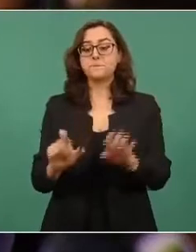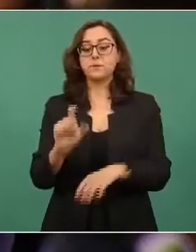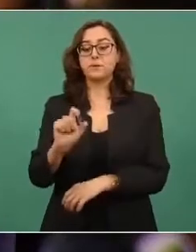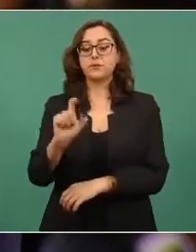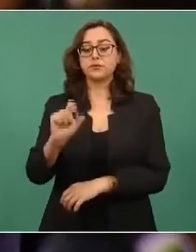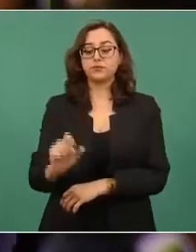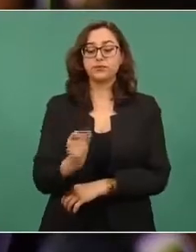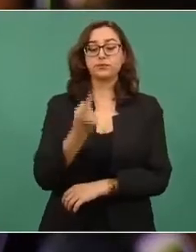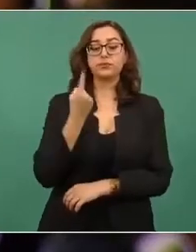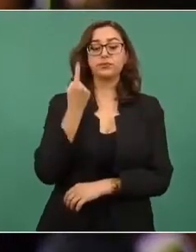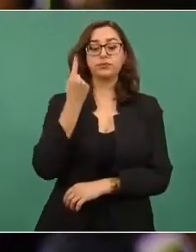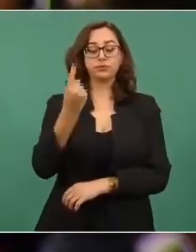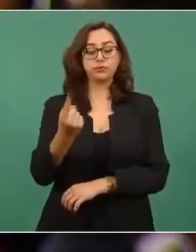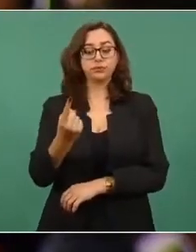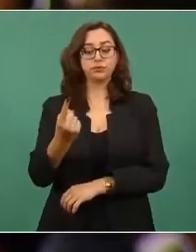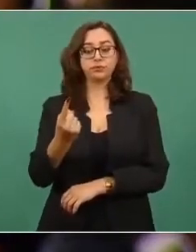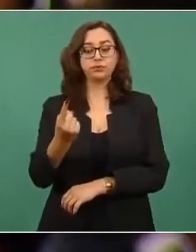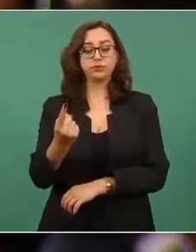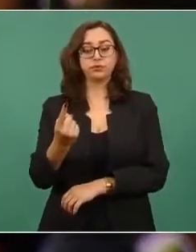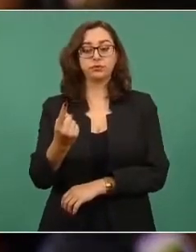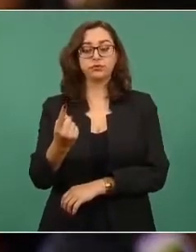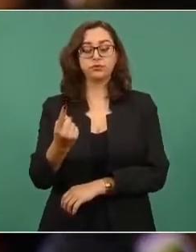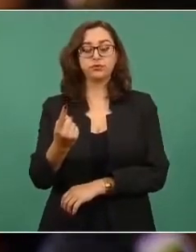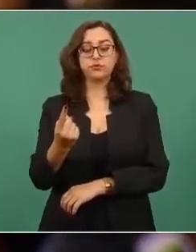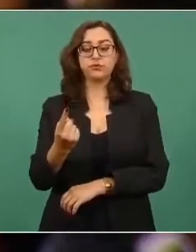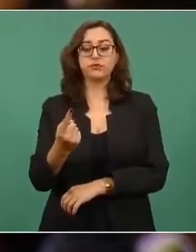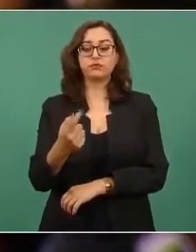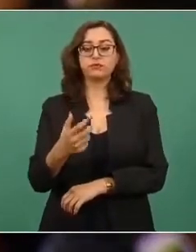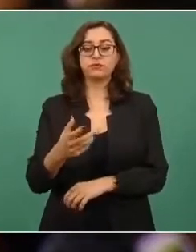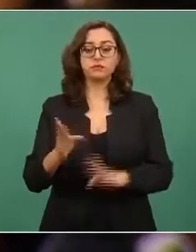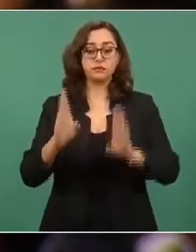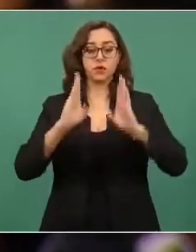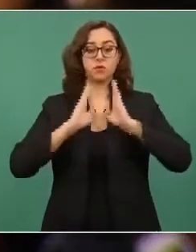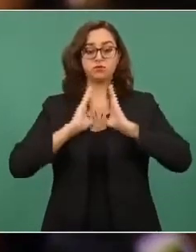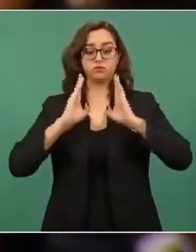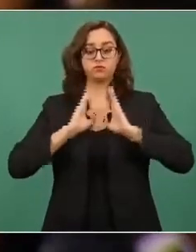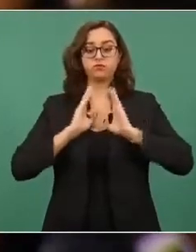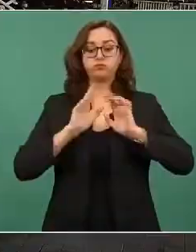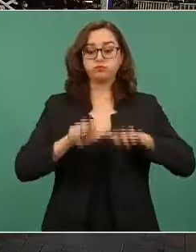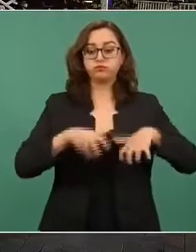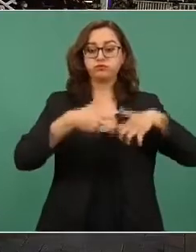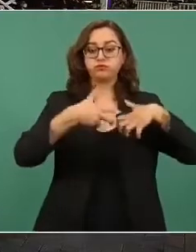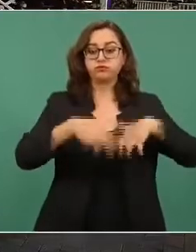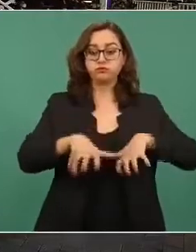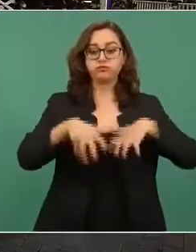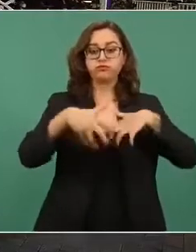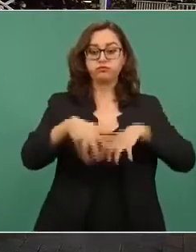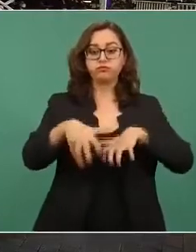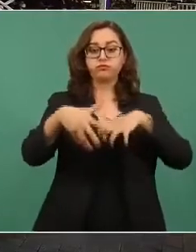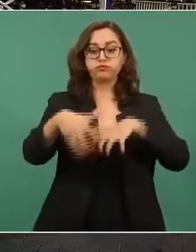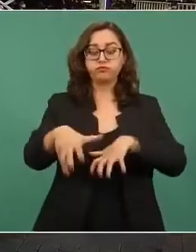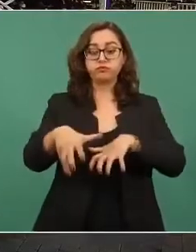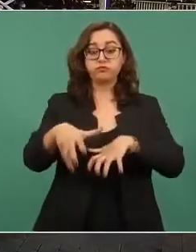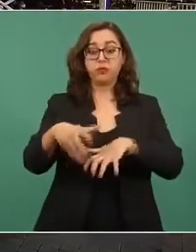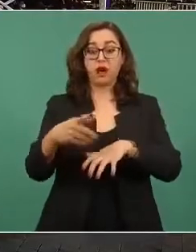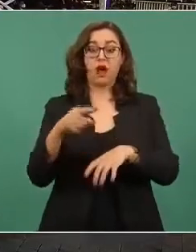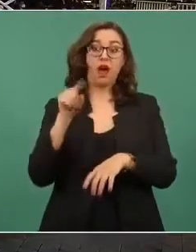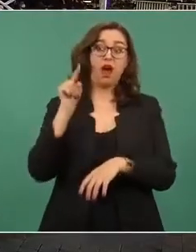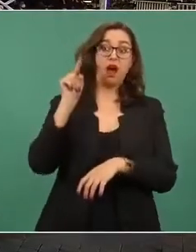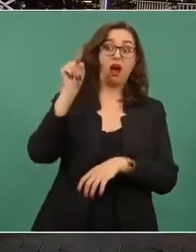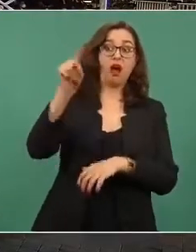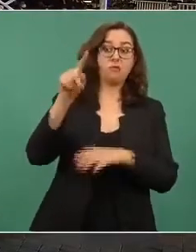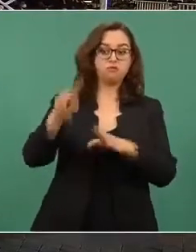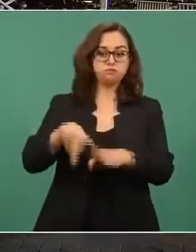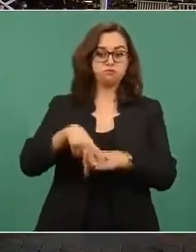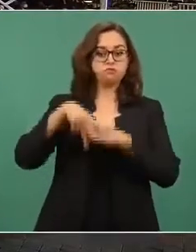cabalgaban al frente de las tropas triunfantes el